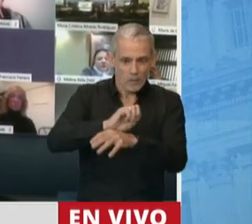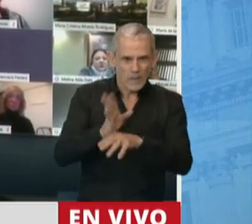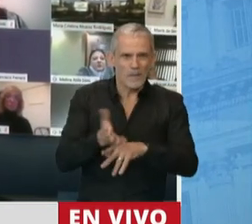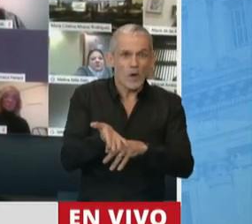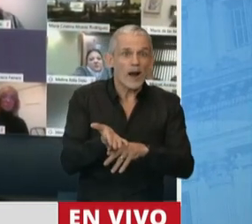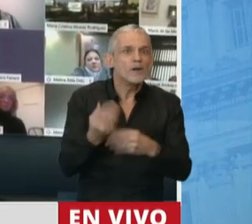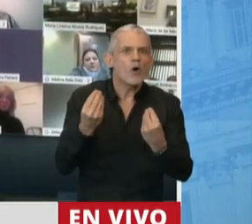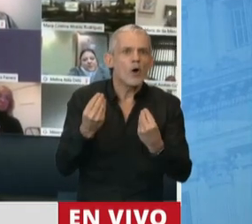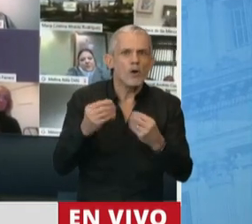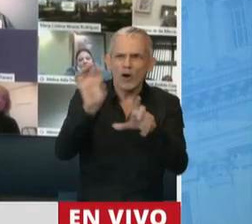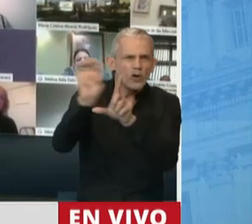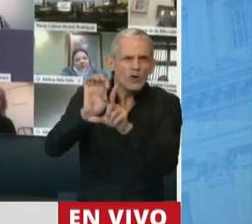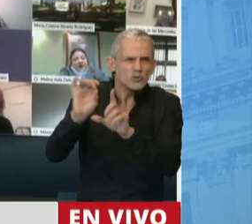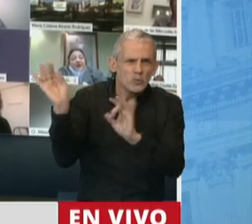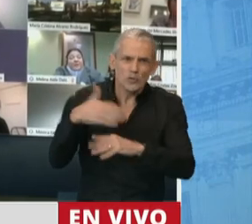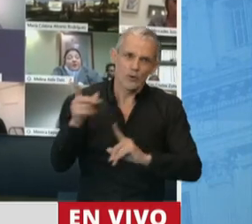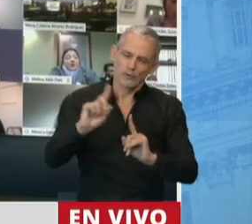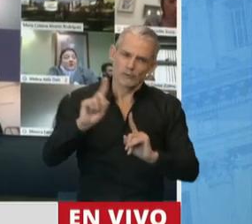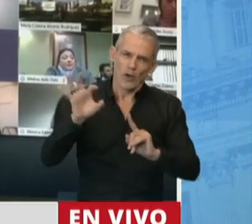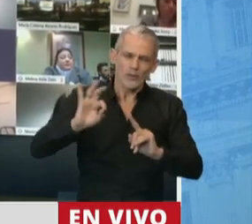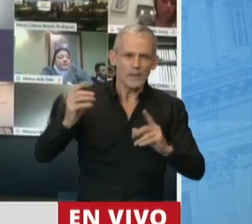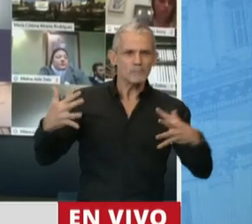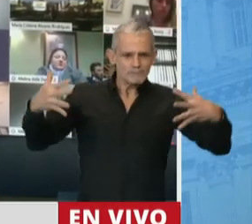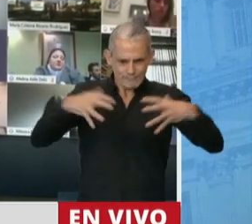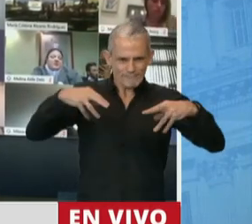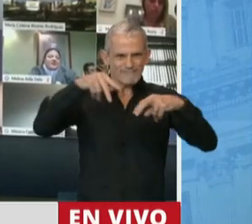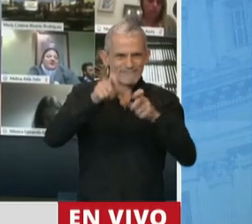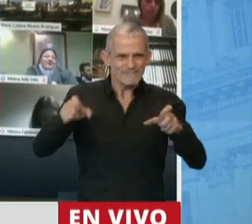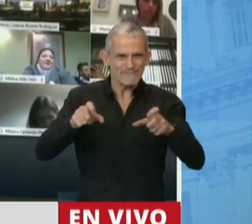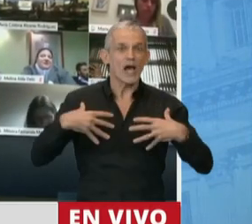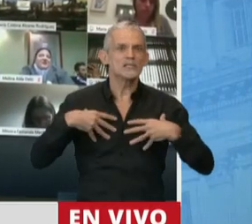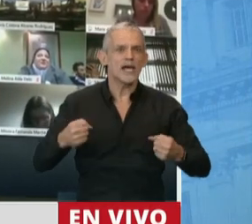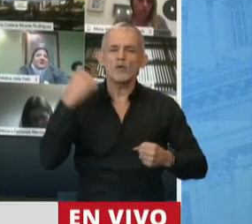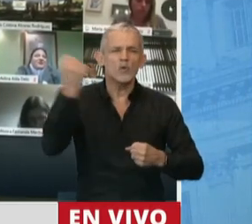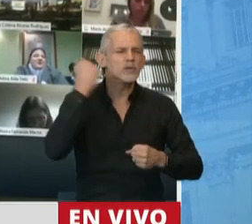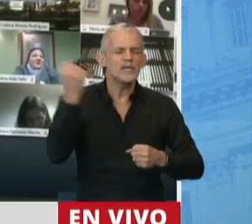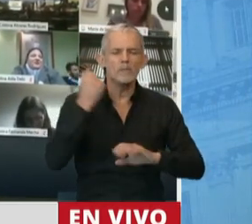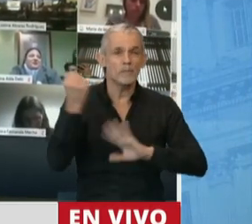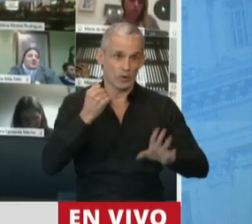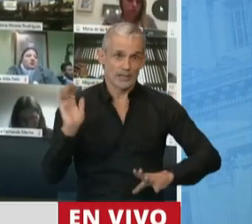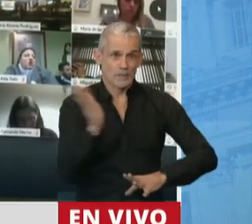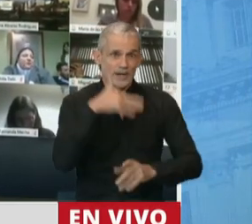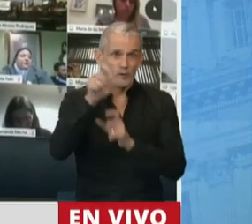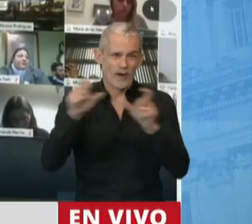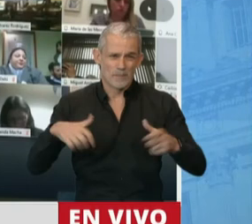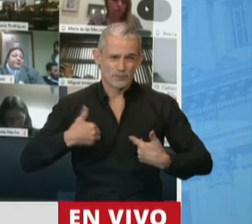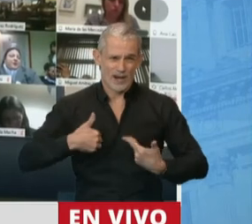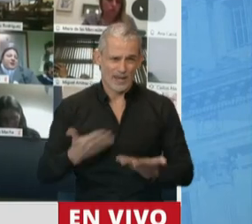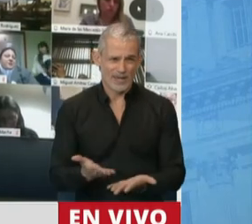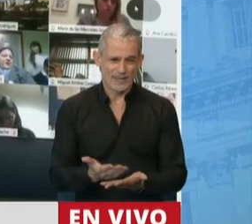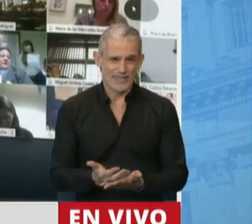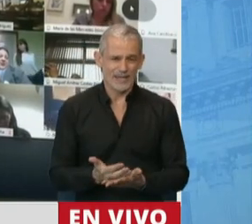esta pandemia, en este momento que la salud era tan importante para los argentinos.